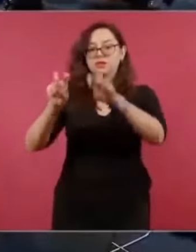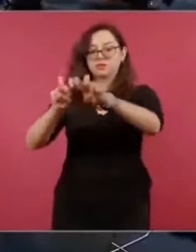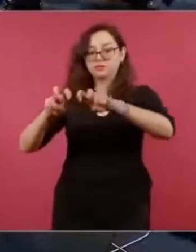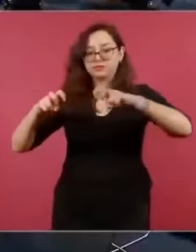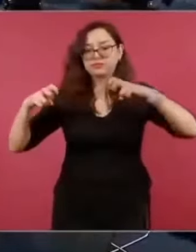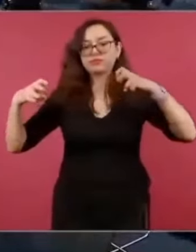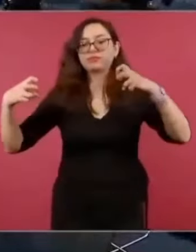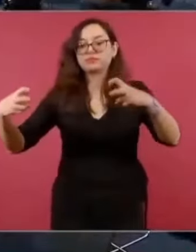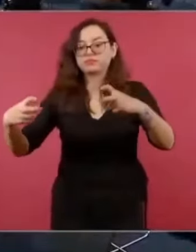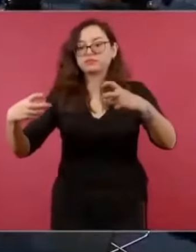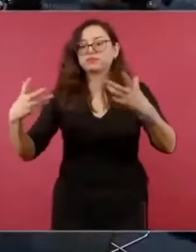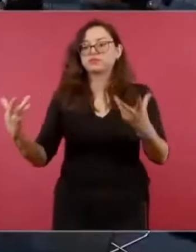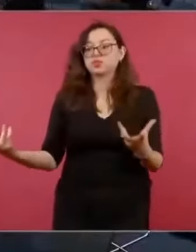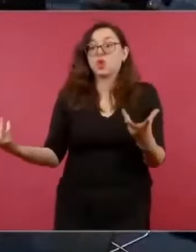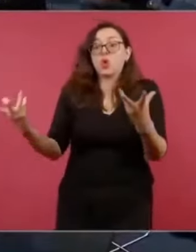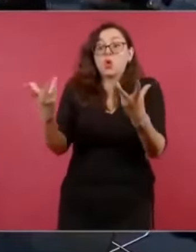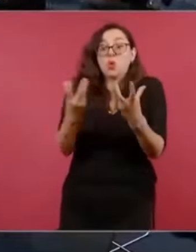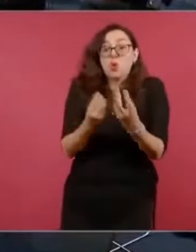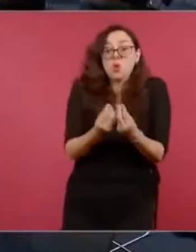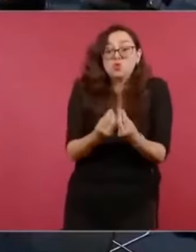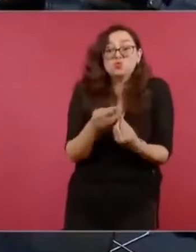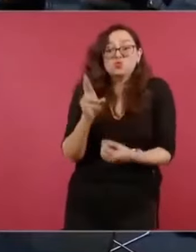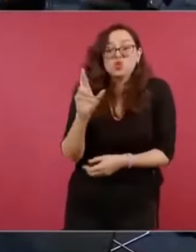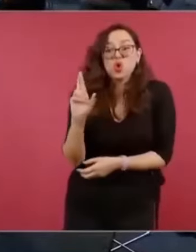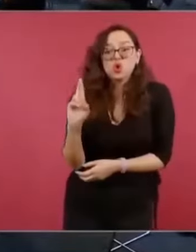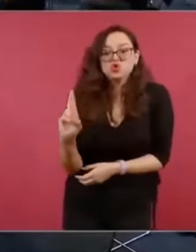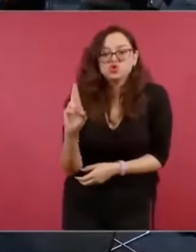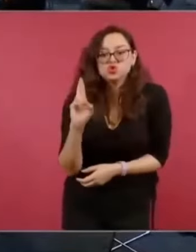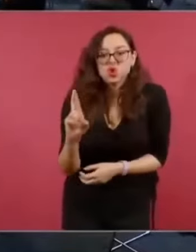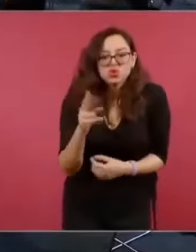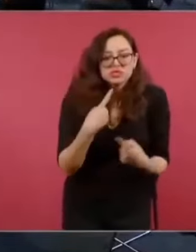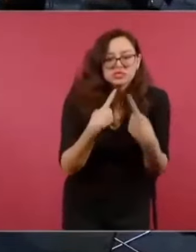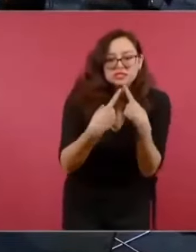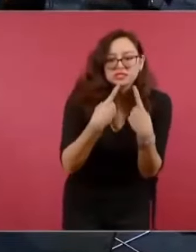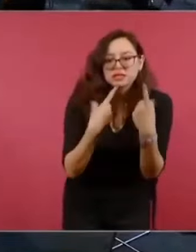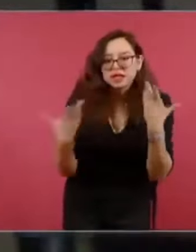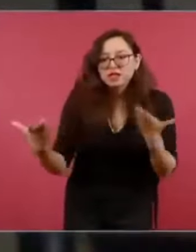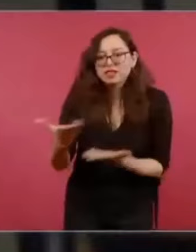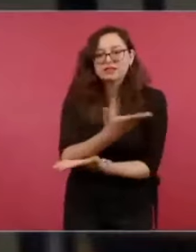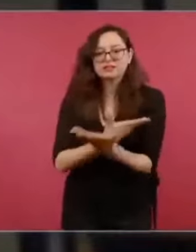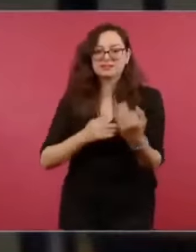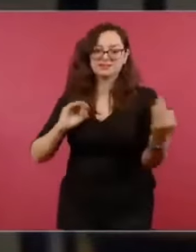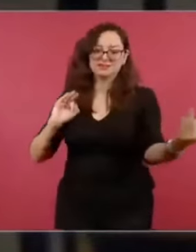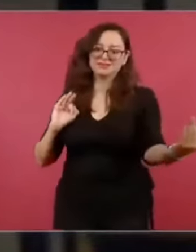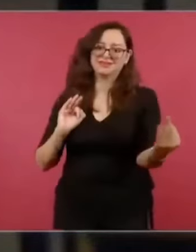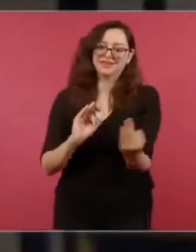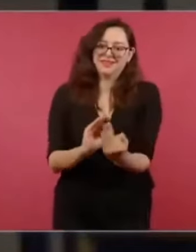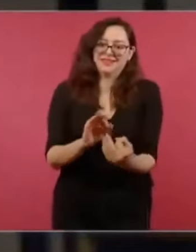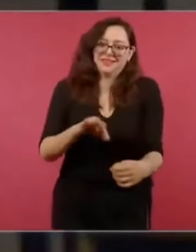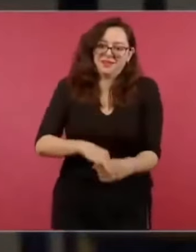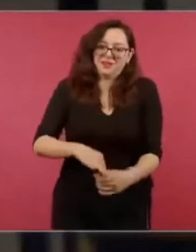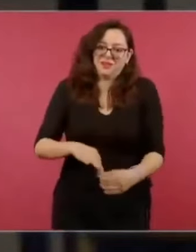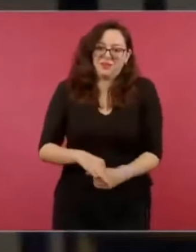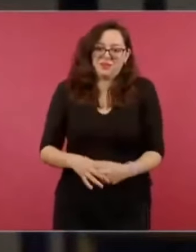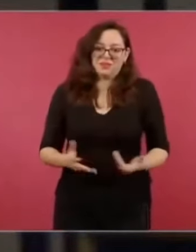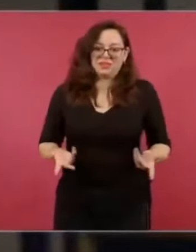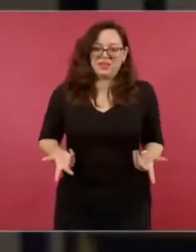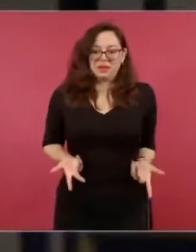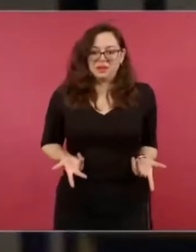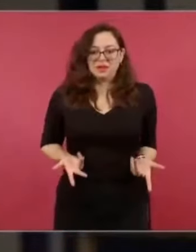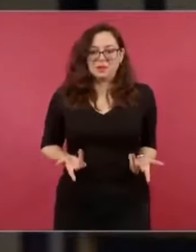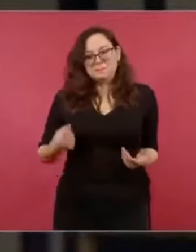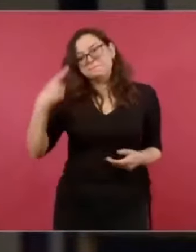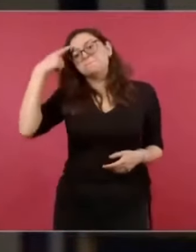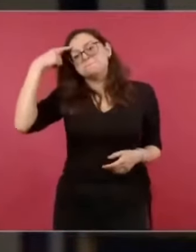se reunieran con Xochitl Galvez a 18 días de la jornada electoral, justamente para